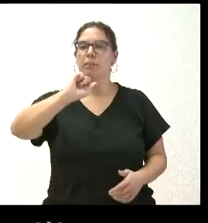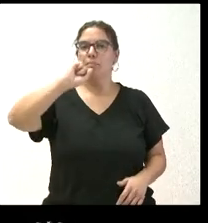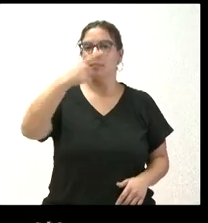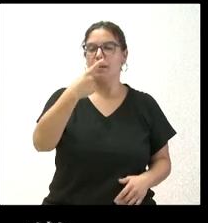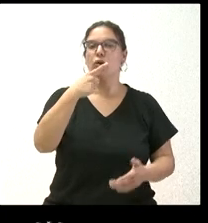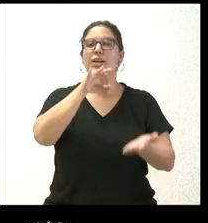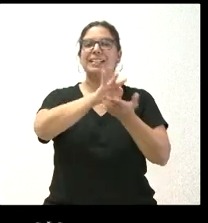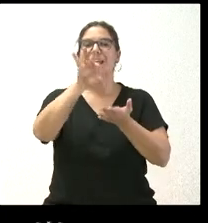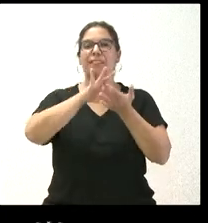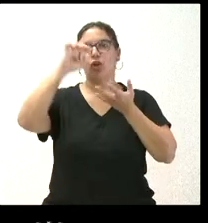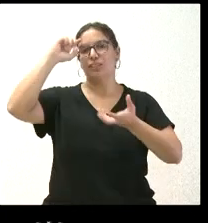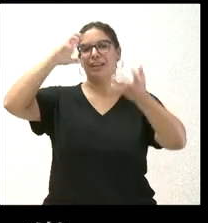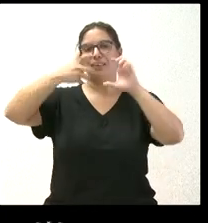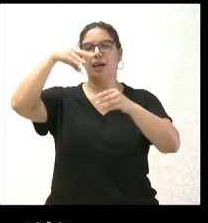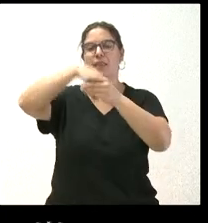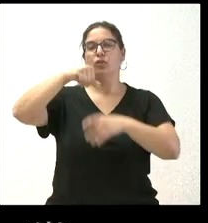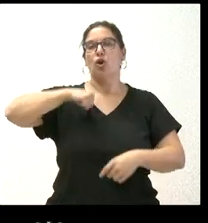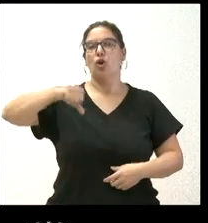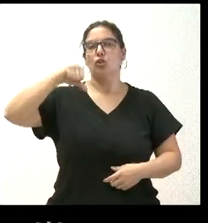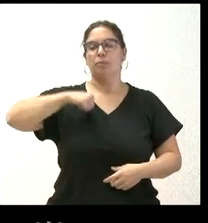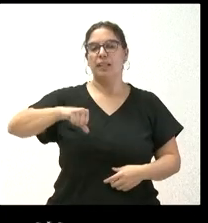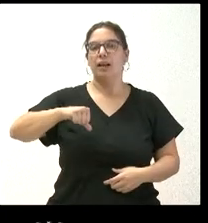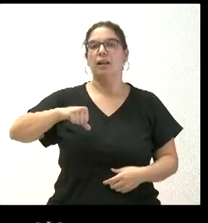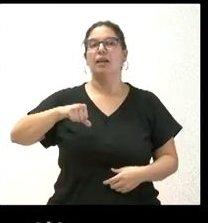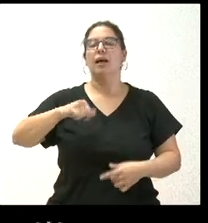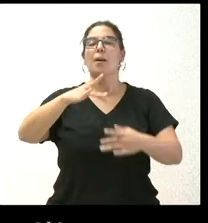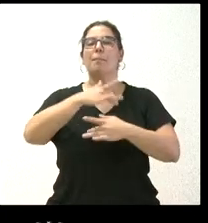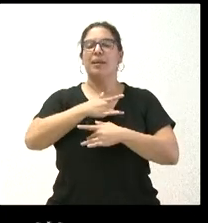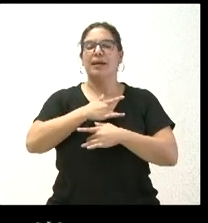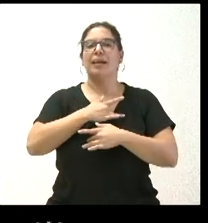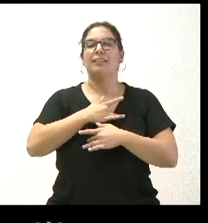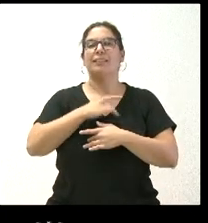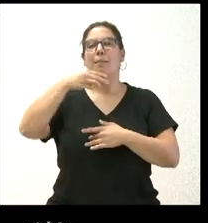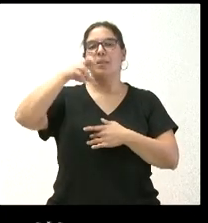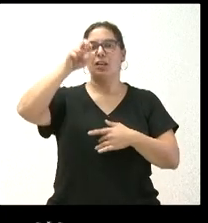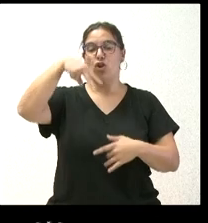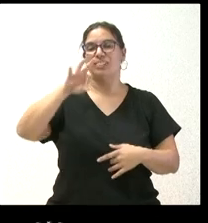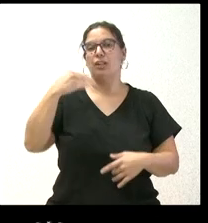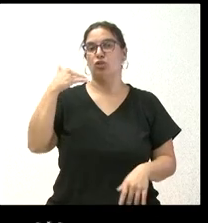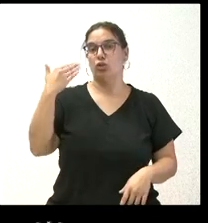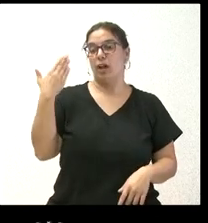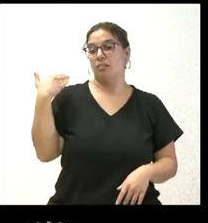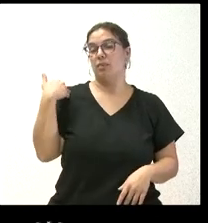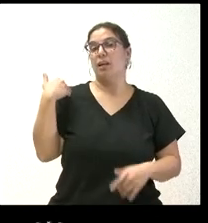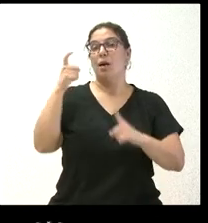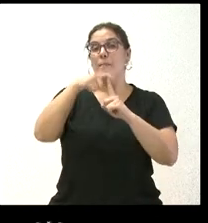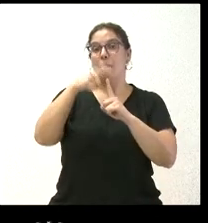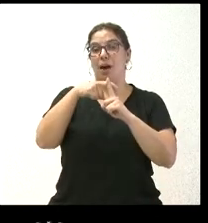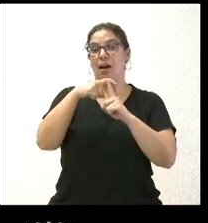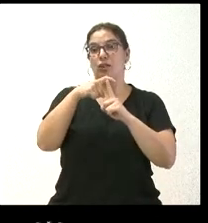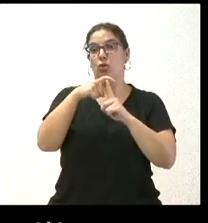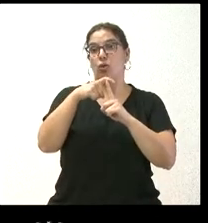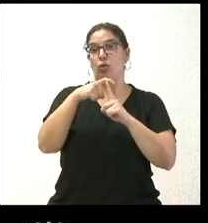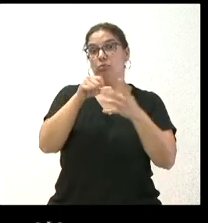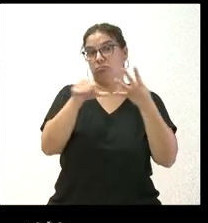el servicio de psiquiatría del Hospital Virgen de Mirón de Soria. Este servicio se cerró a finales de mayo, nos